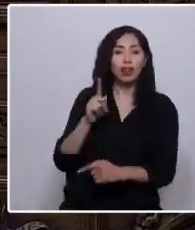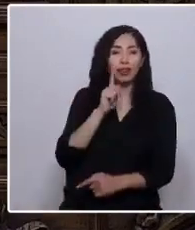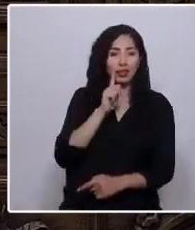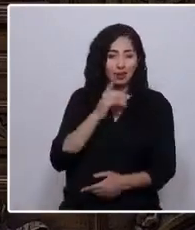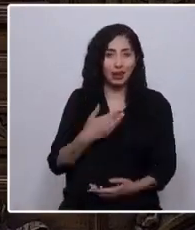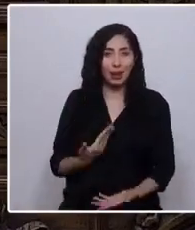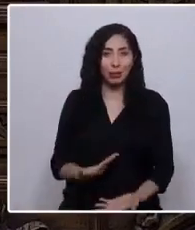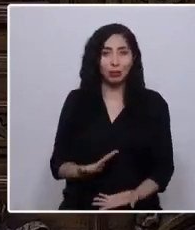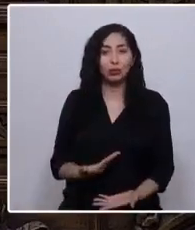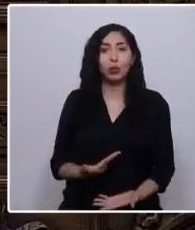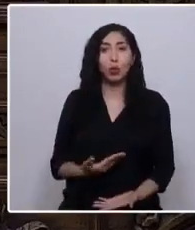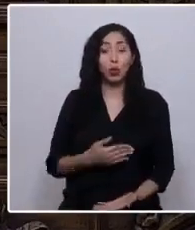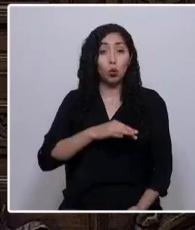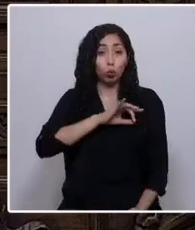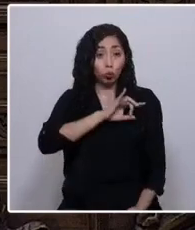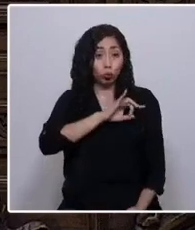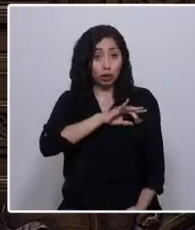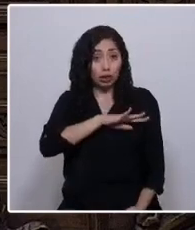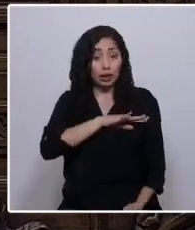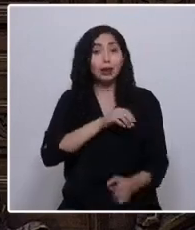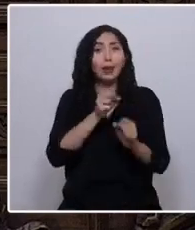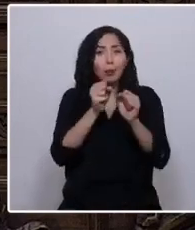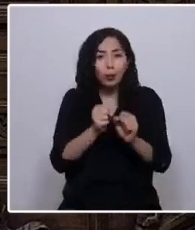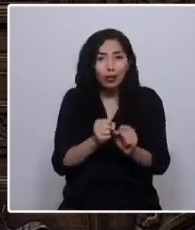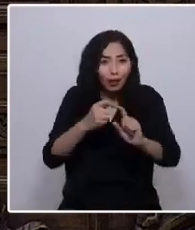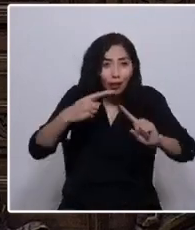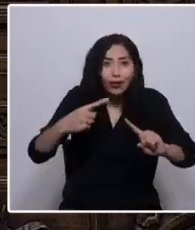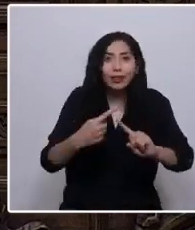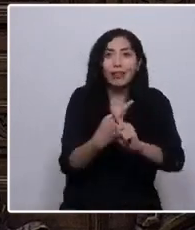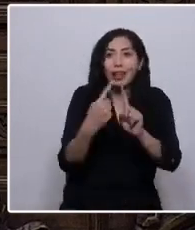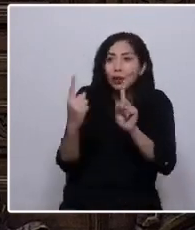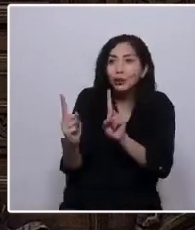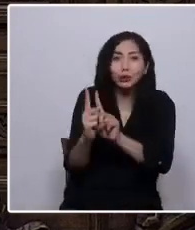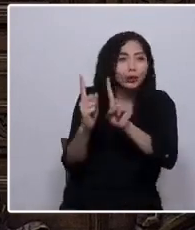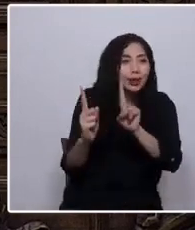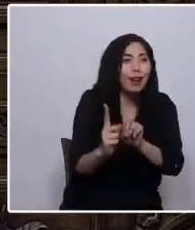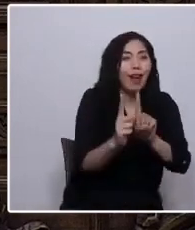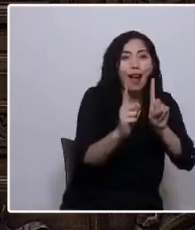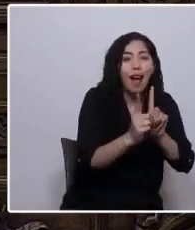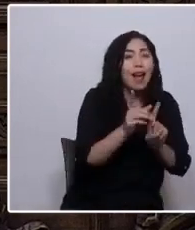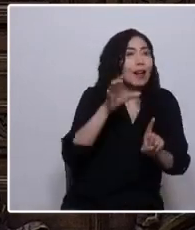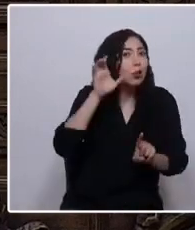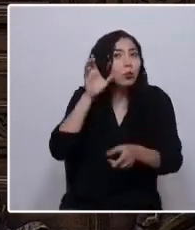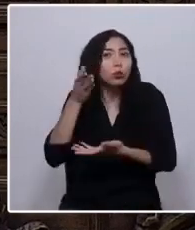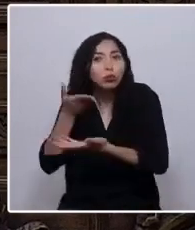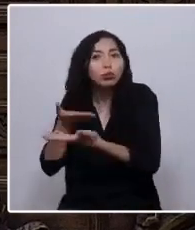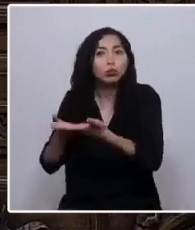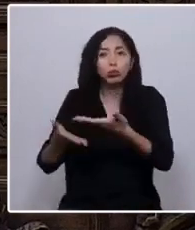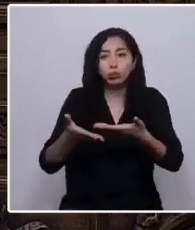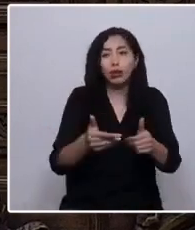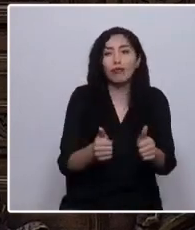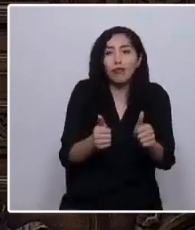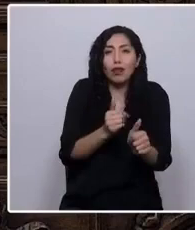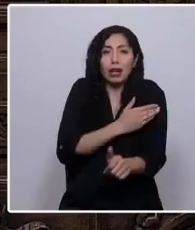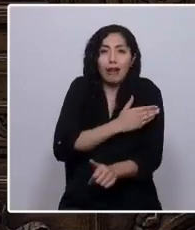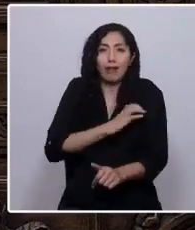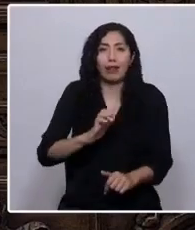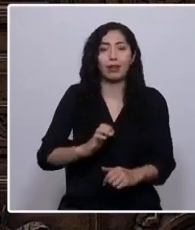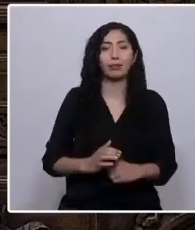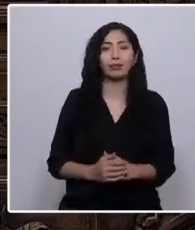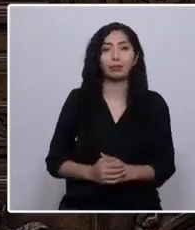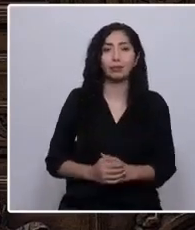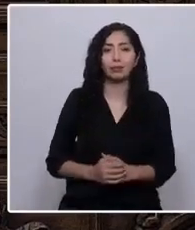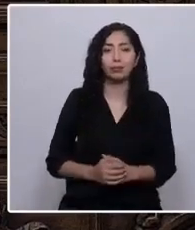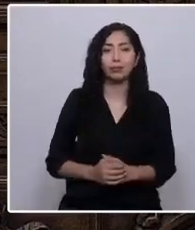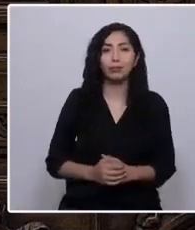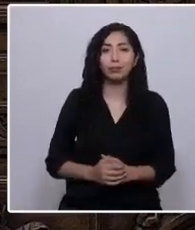que a través de nosotros puede volver a encontrarse y puede volver a escucharse de buena fe, sin